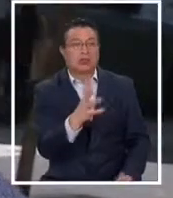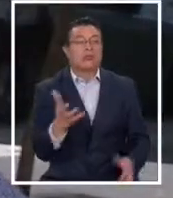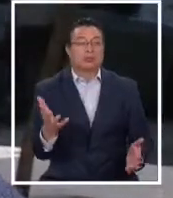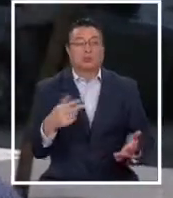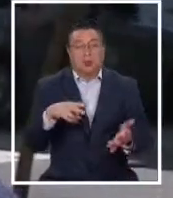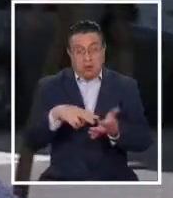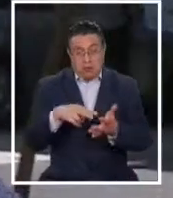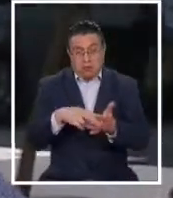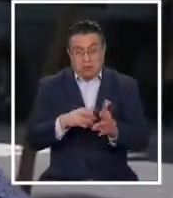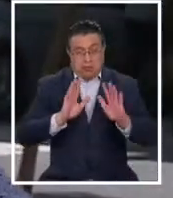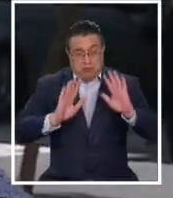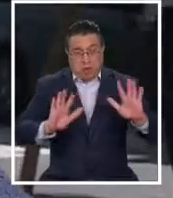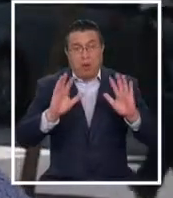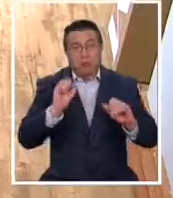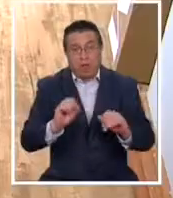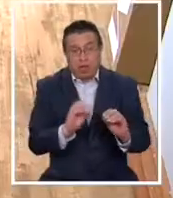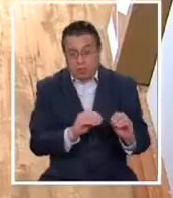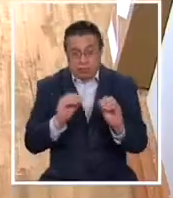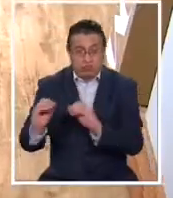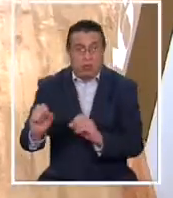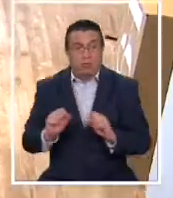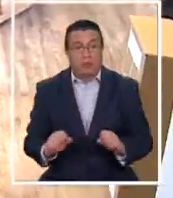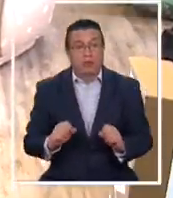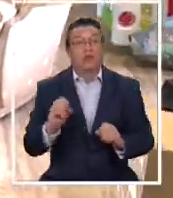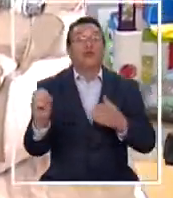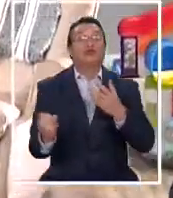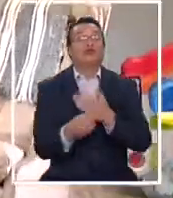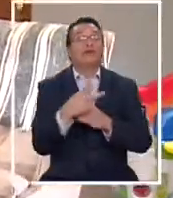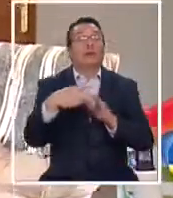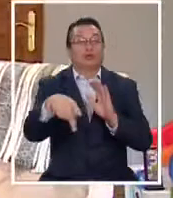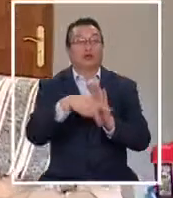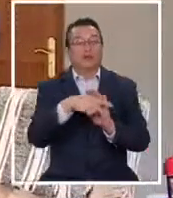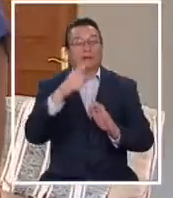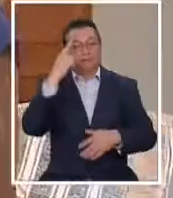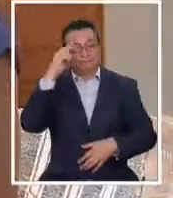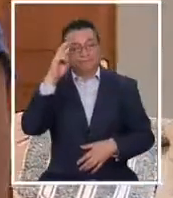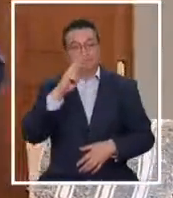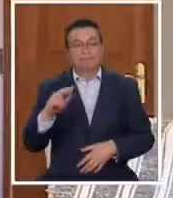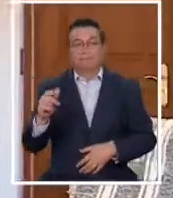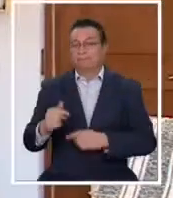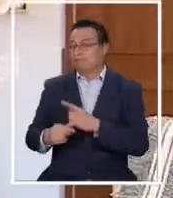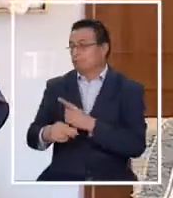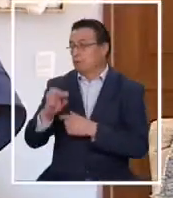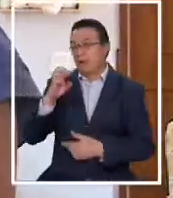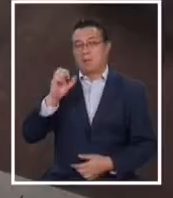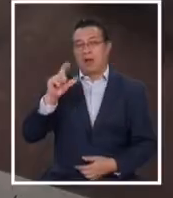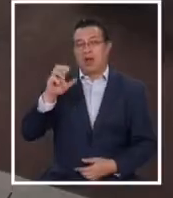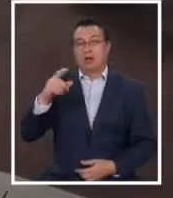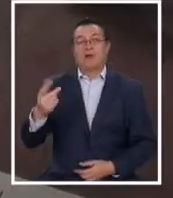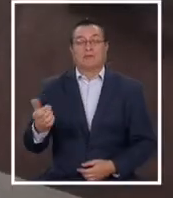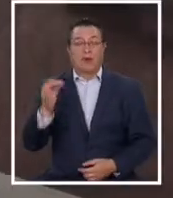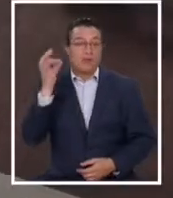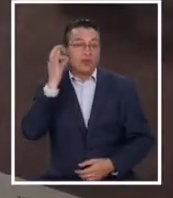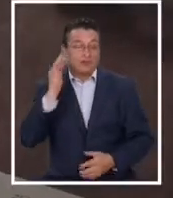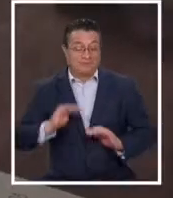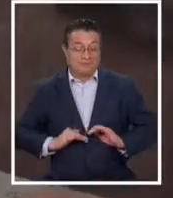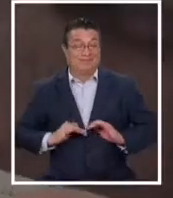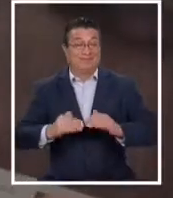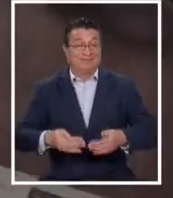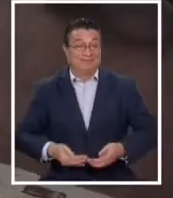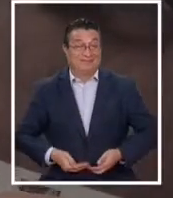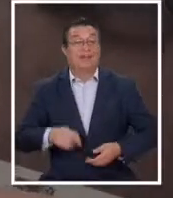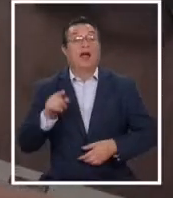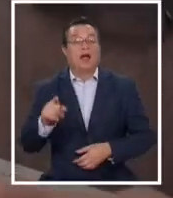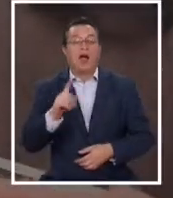Bueno, que esperen un poco, si se puede esperar. Nueva normativa que tranquilizó a Paloma. Ella tiene un emprendimiento para mujeres en proceso de embarazo